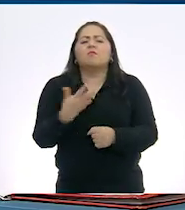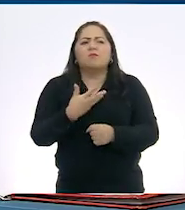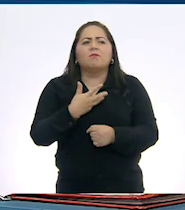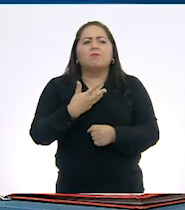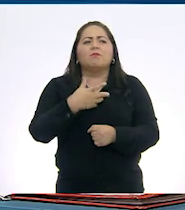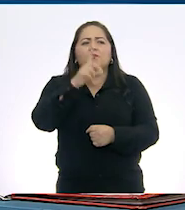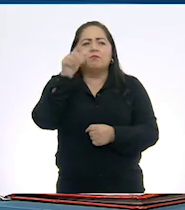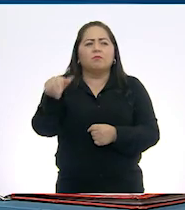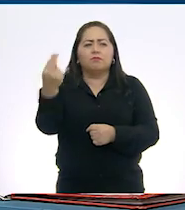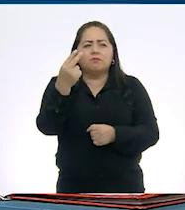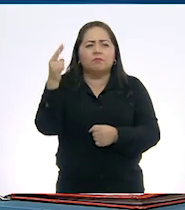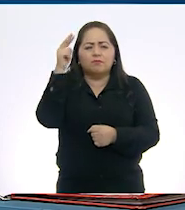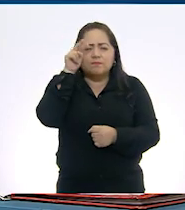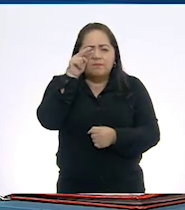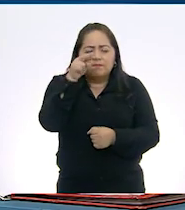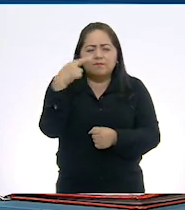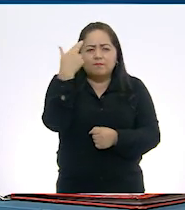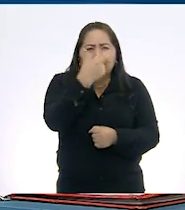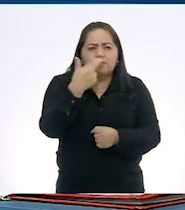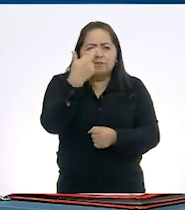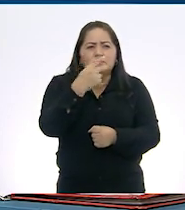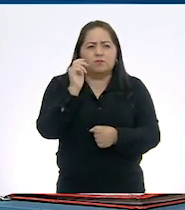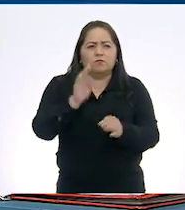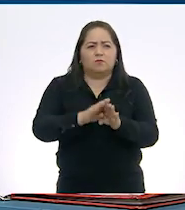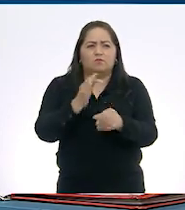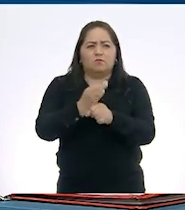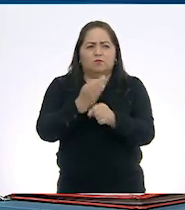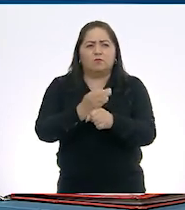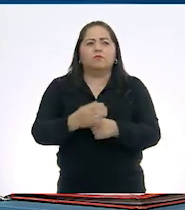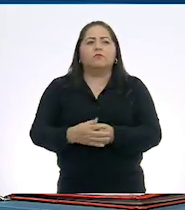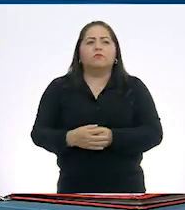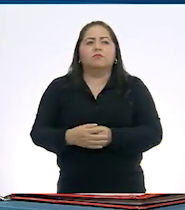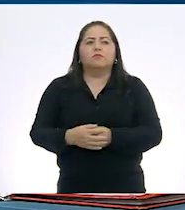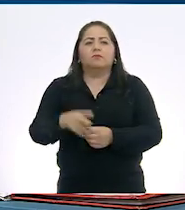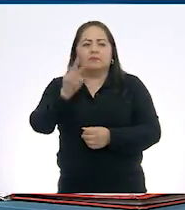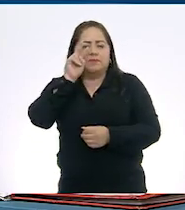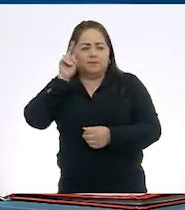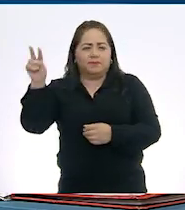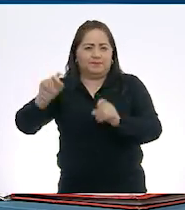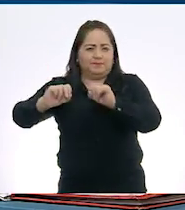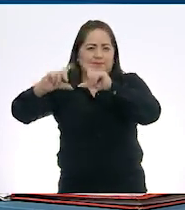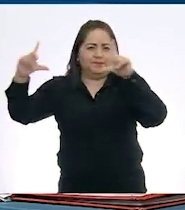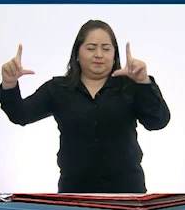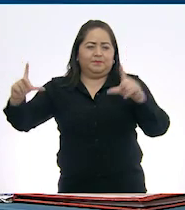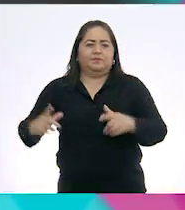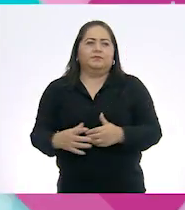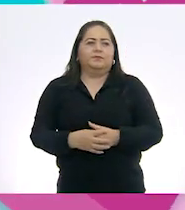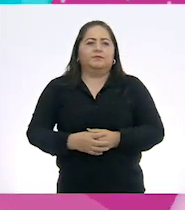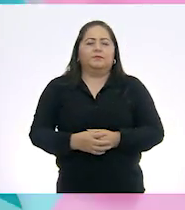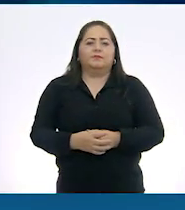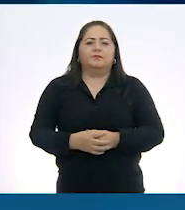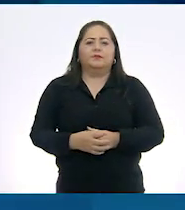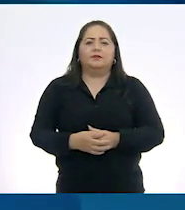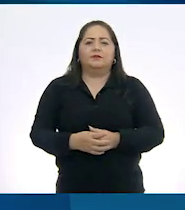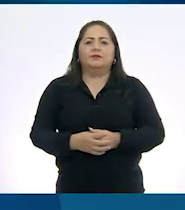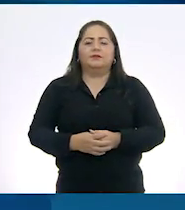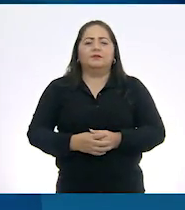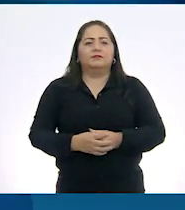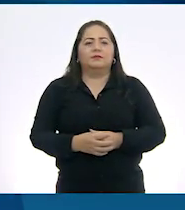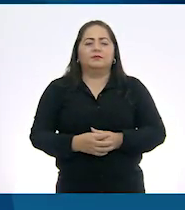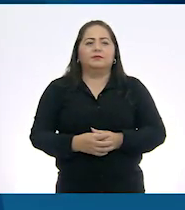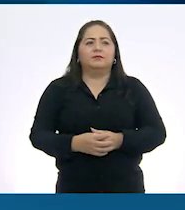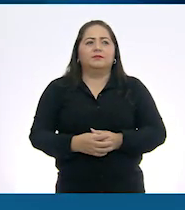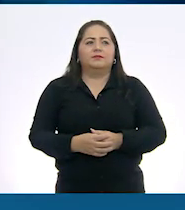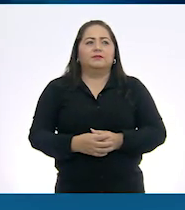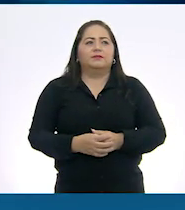visualizar una presentación electrónica que vamos a ver en pantalla. Sí, maestro. Muy bien.